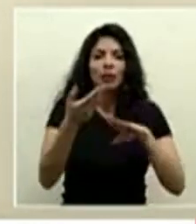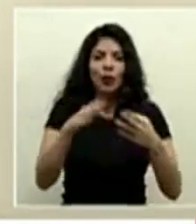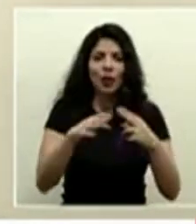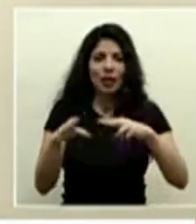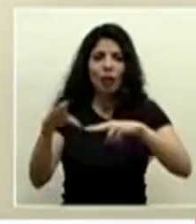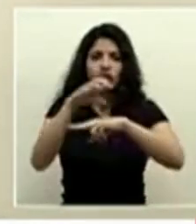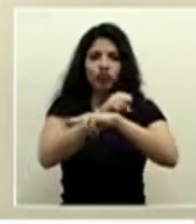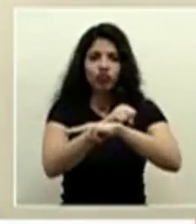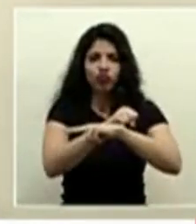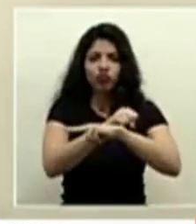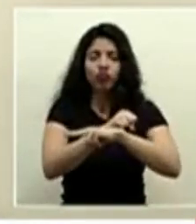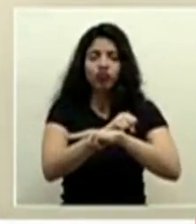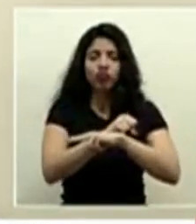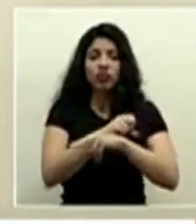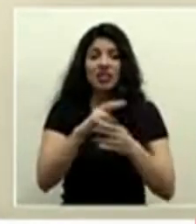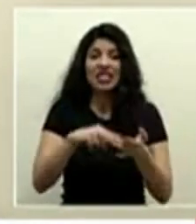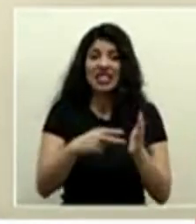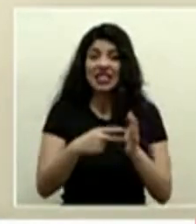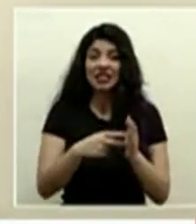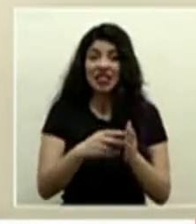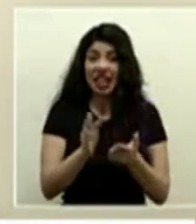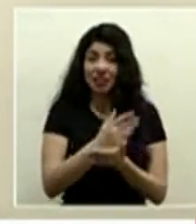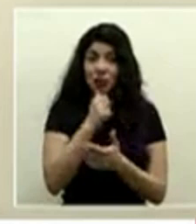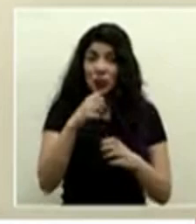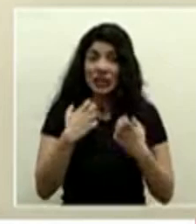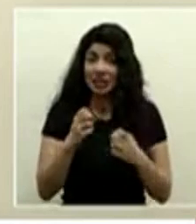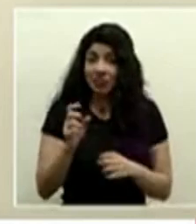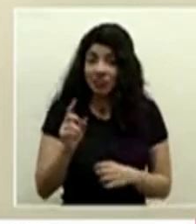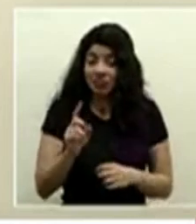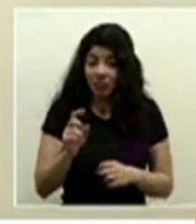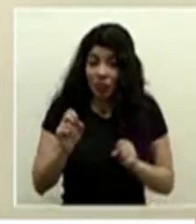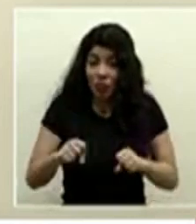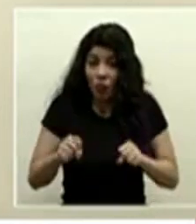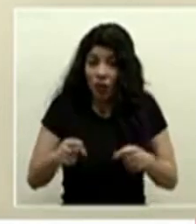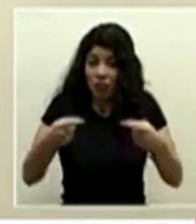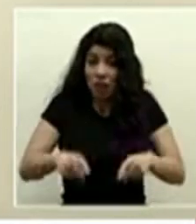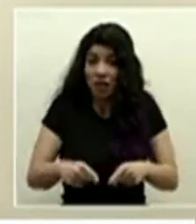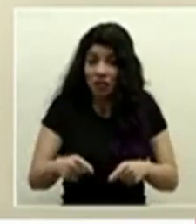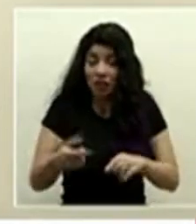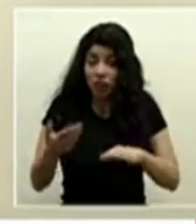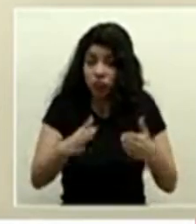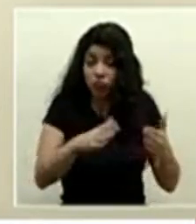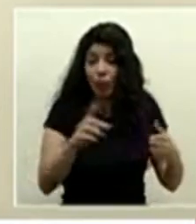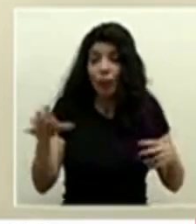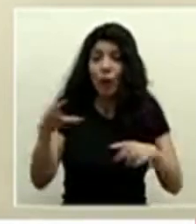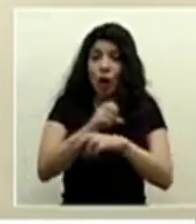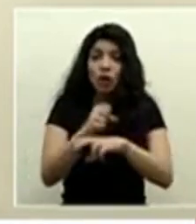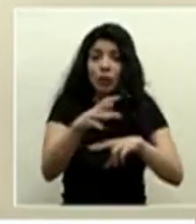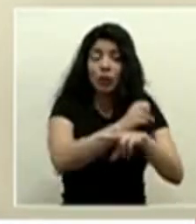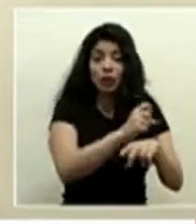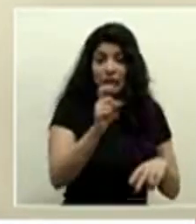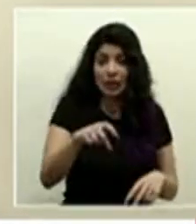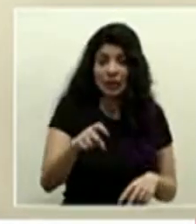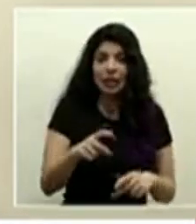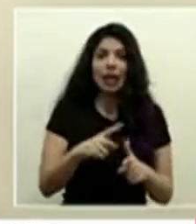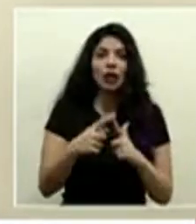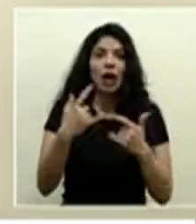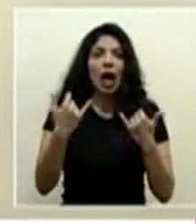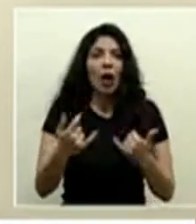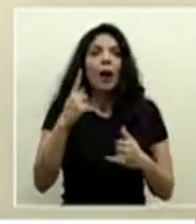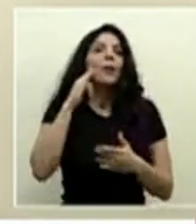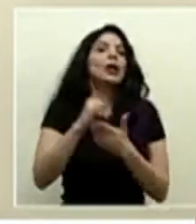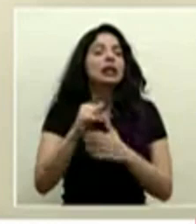ese escenario ya lo o que no va a existir se puede materializar y es parte del por qué estamos justamente aquí luchando